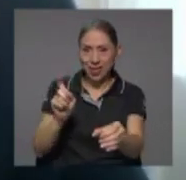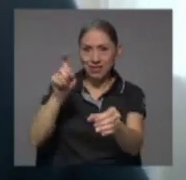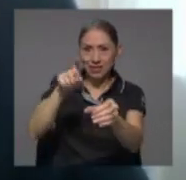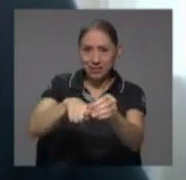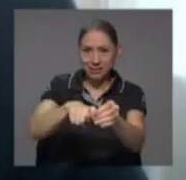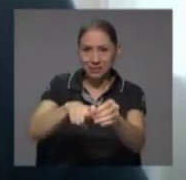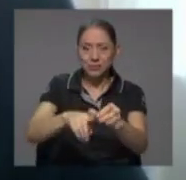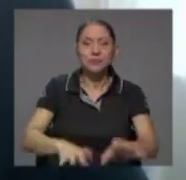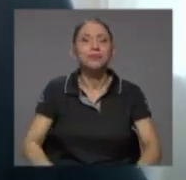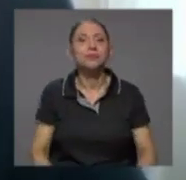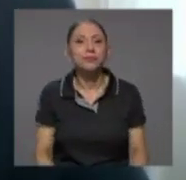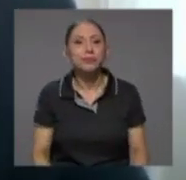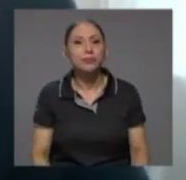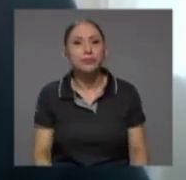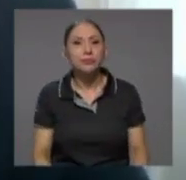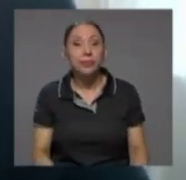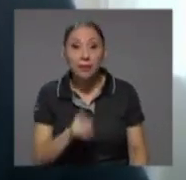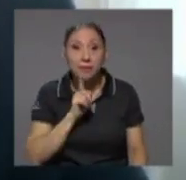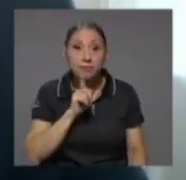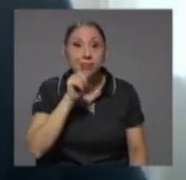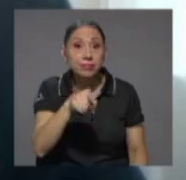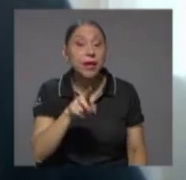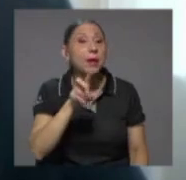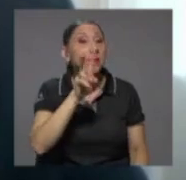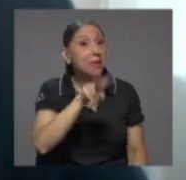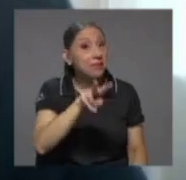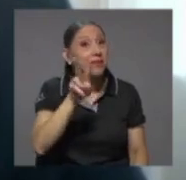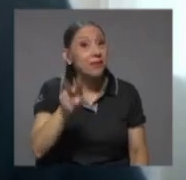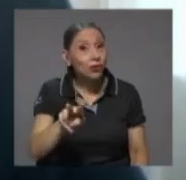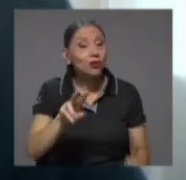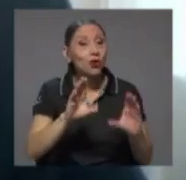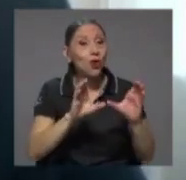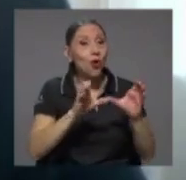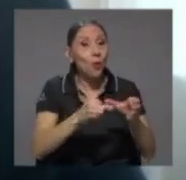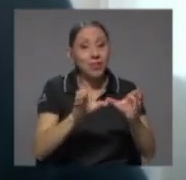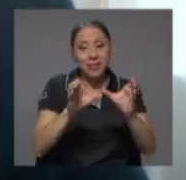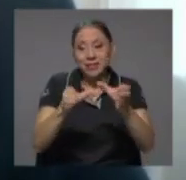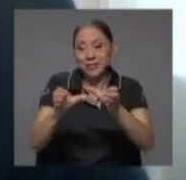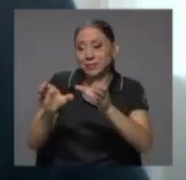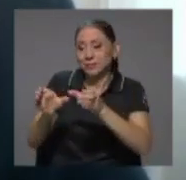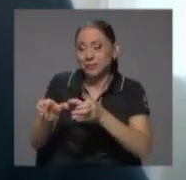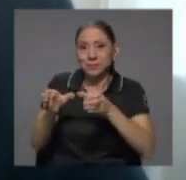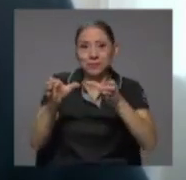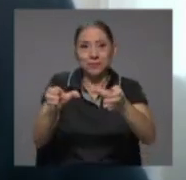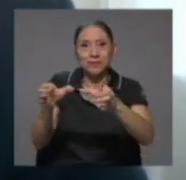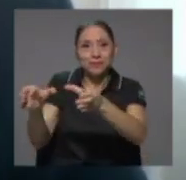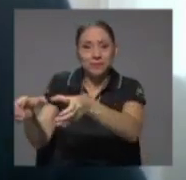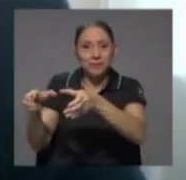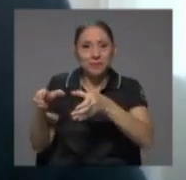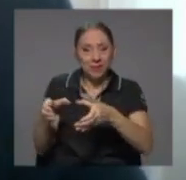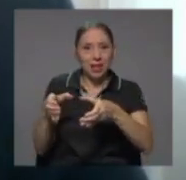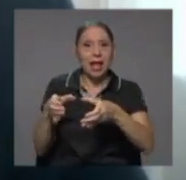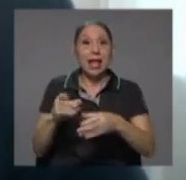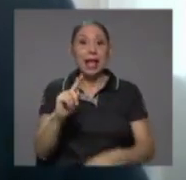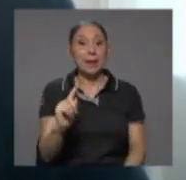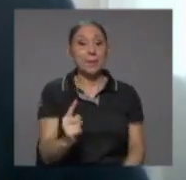lo cierto es que fueron 22 comités y el primero fue oficialmente